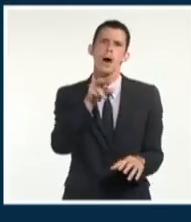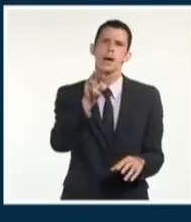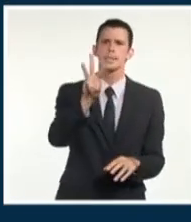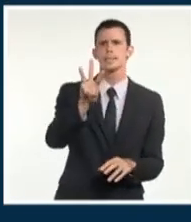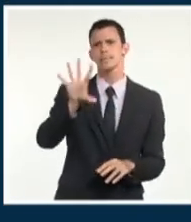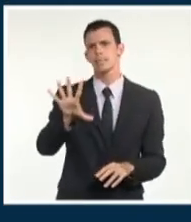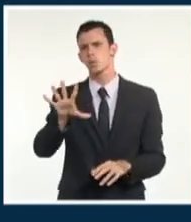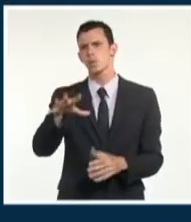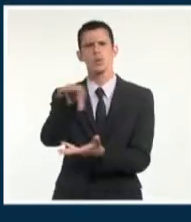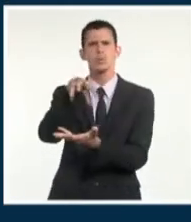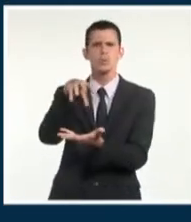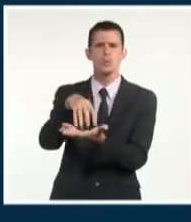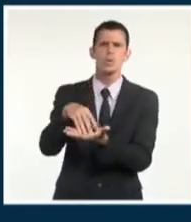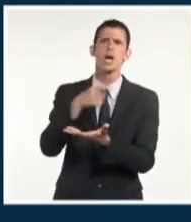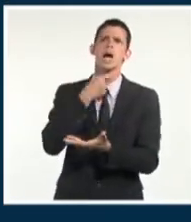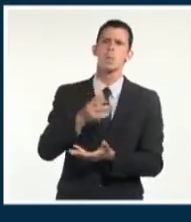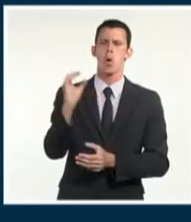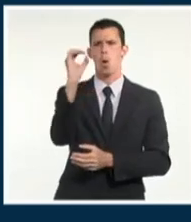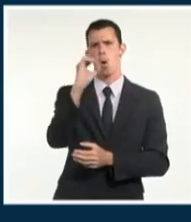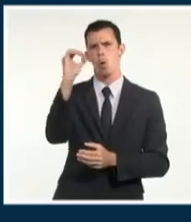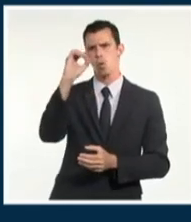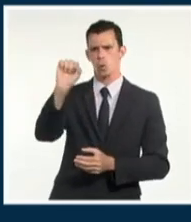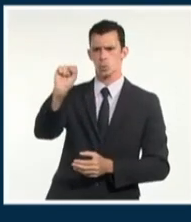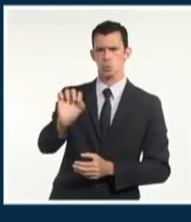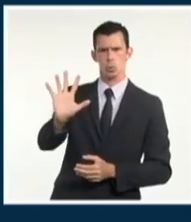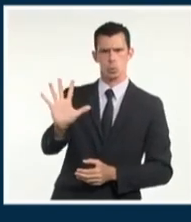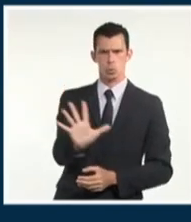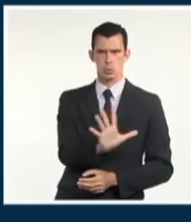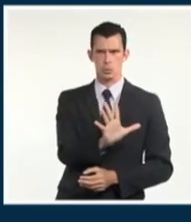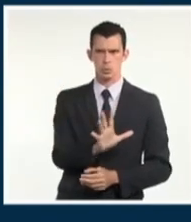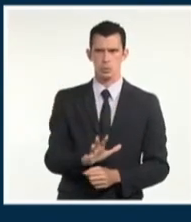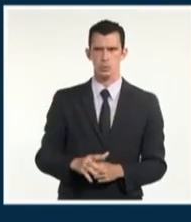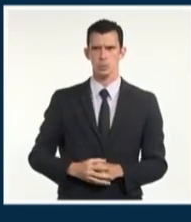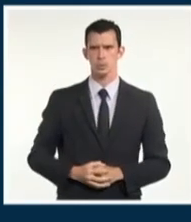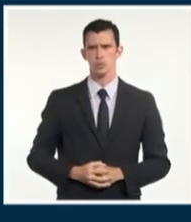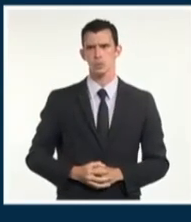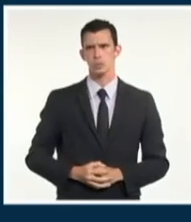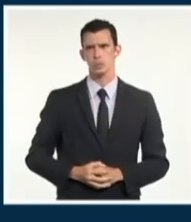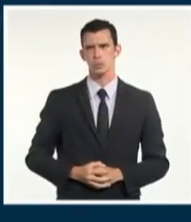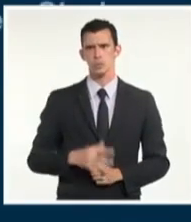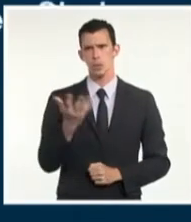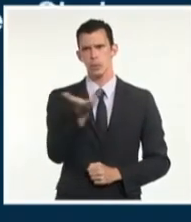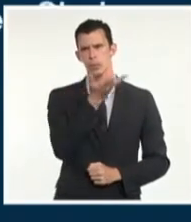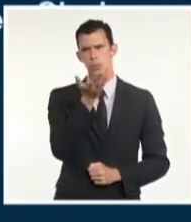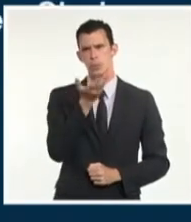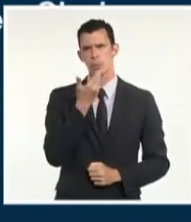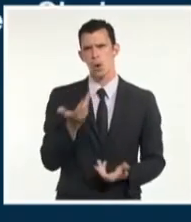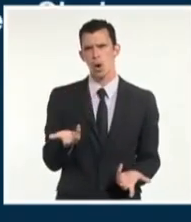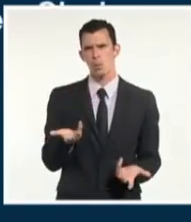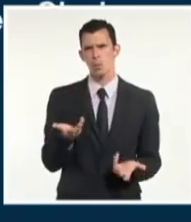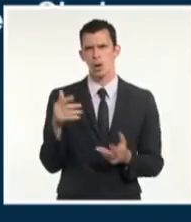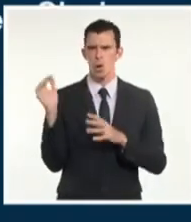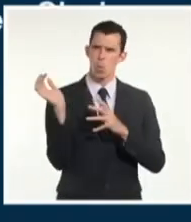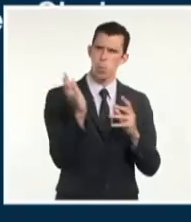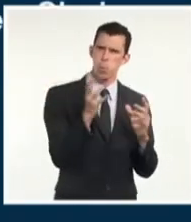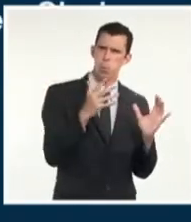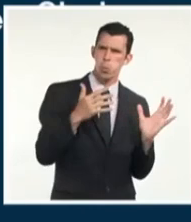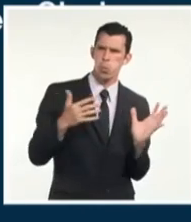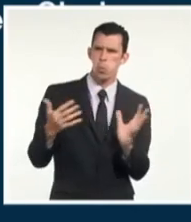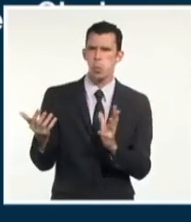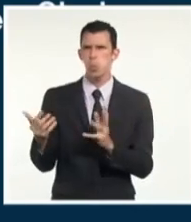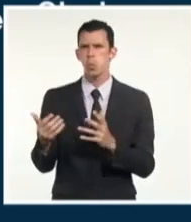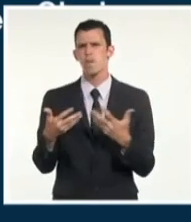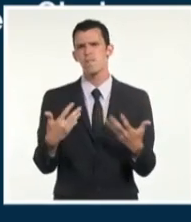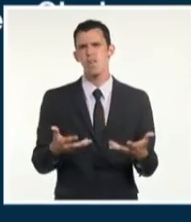algunas localidades del interior y de la porción sur oriental. Los vientos serán variables débiles y por la tarde se impondrán en zonas de la